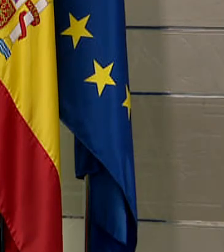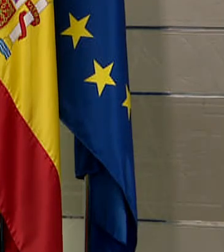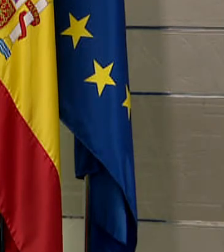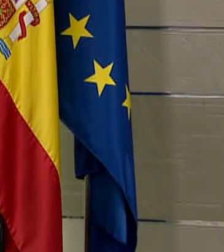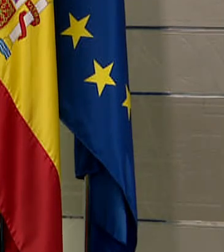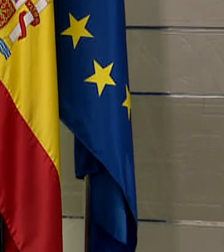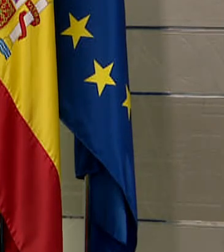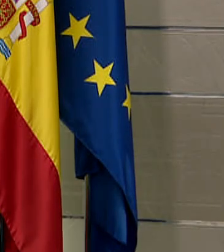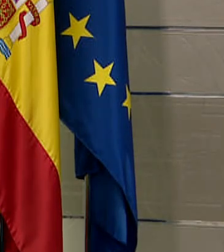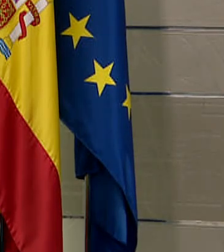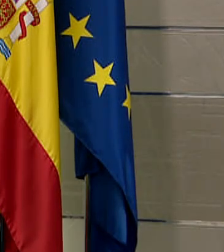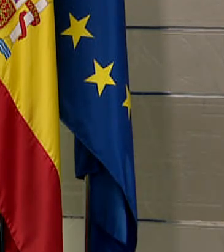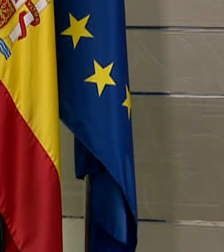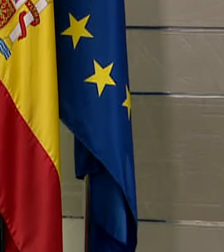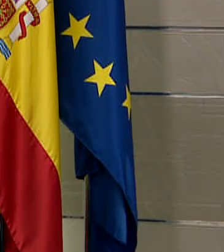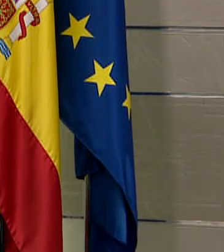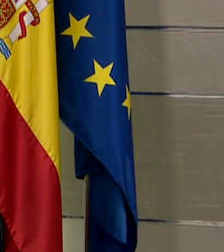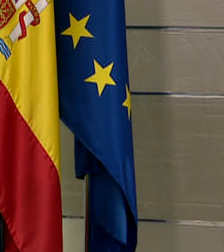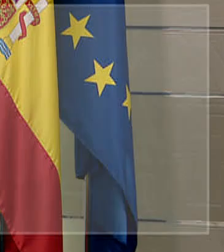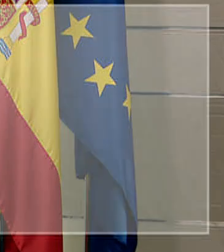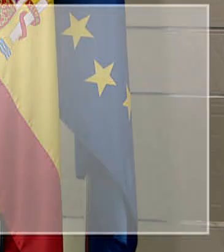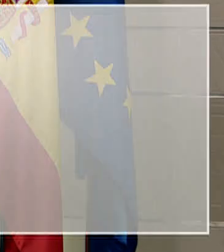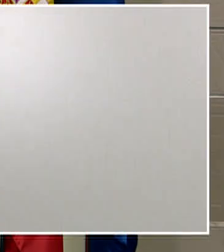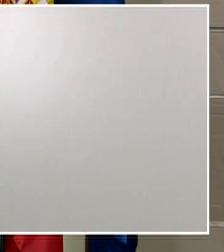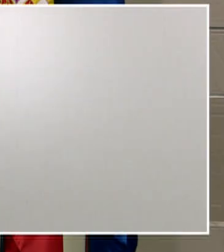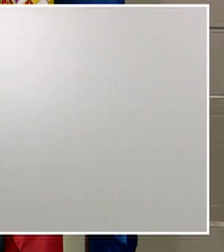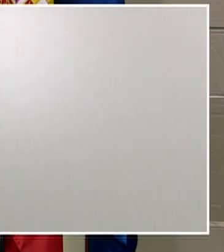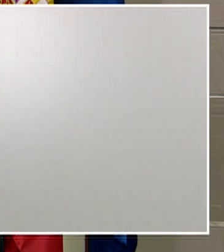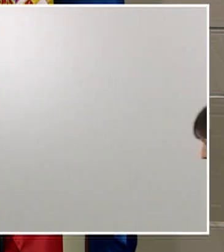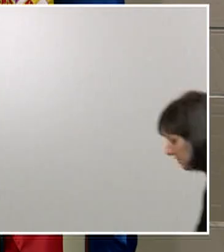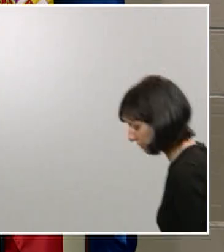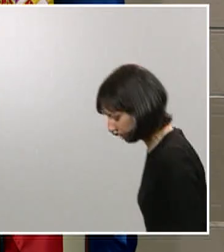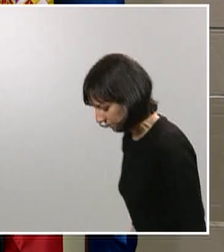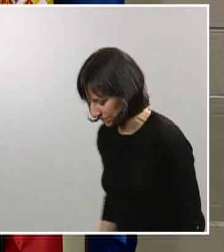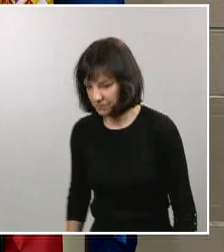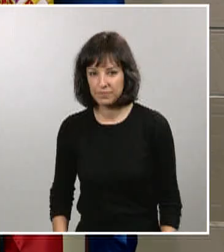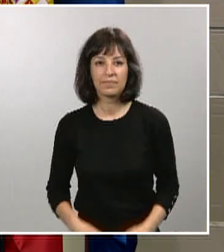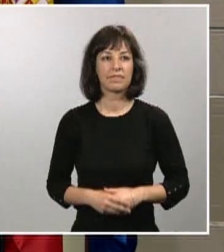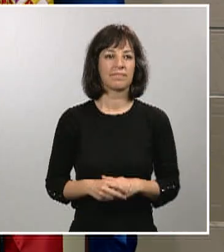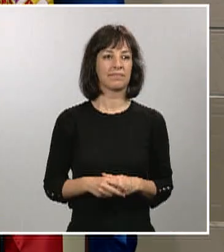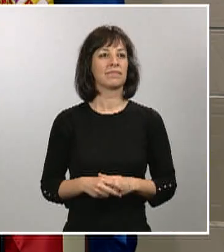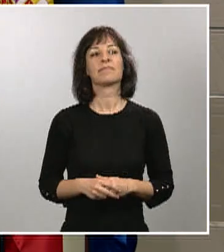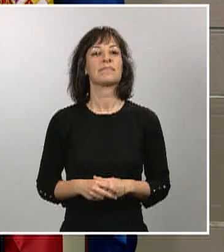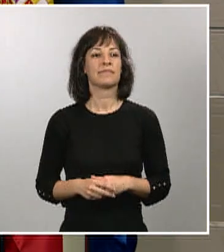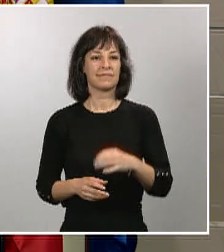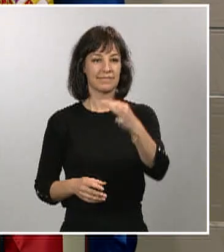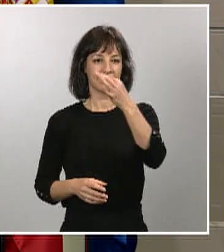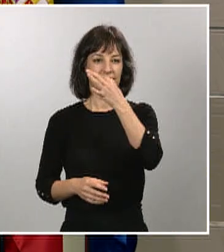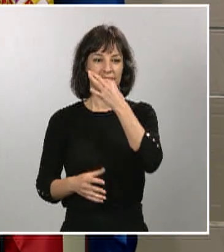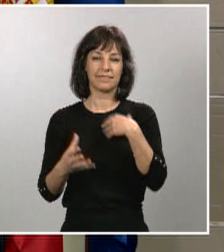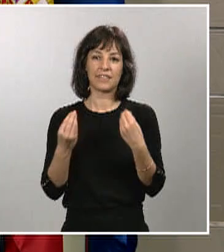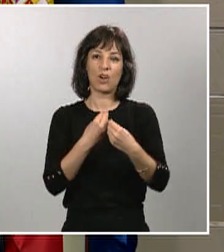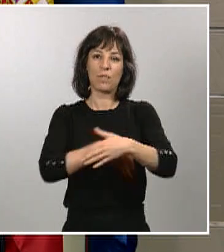Buenas tardes. Comparezco ante ustedes junto con la ministra de Industria y les quería